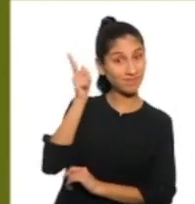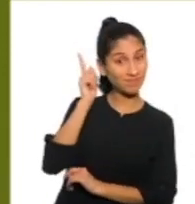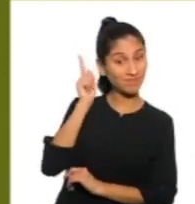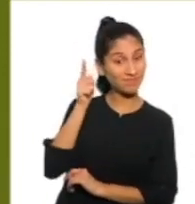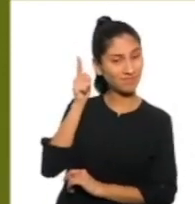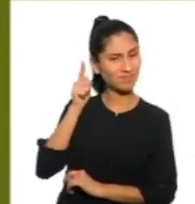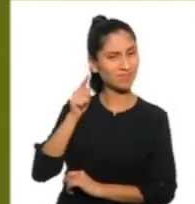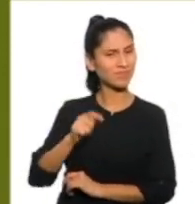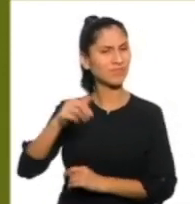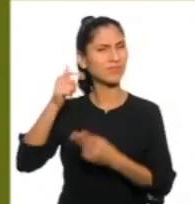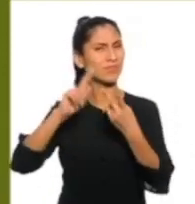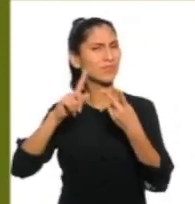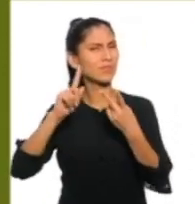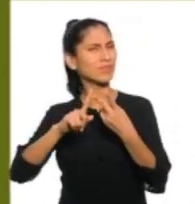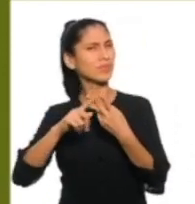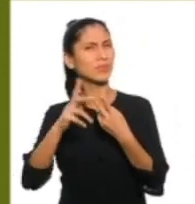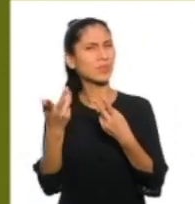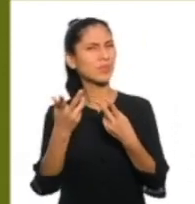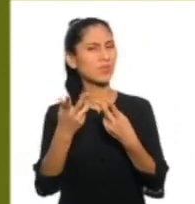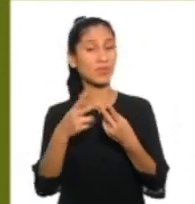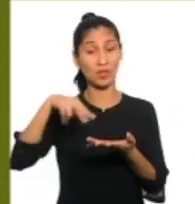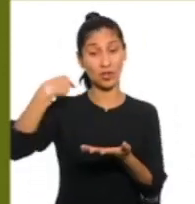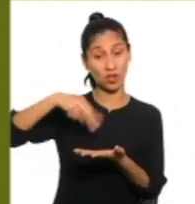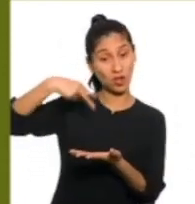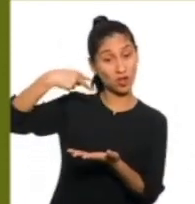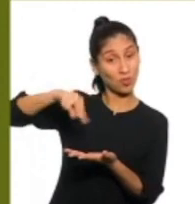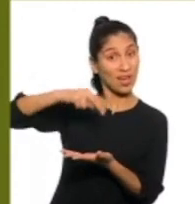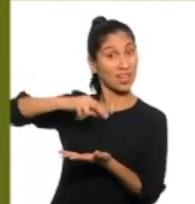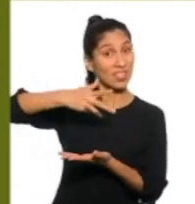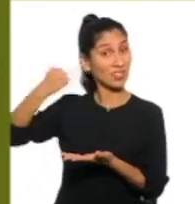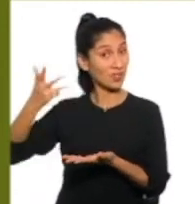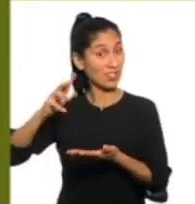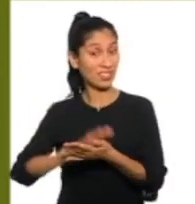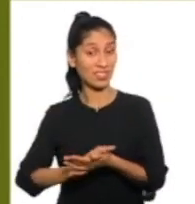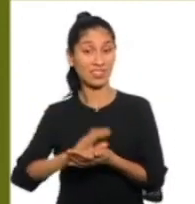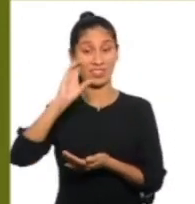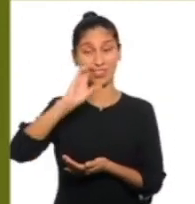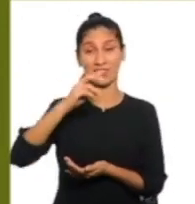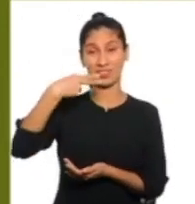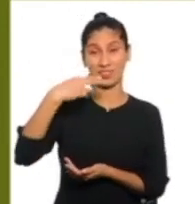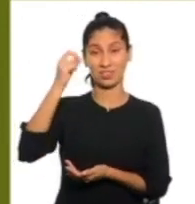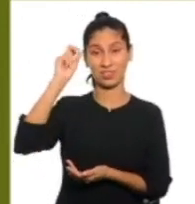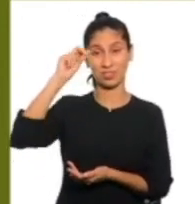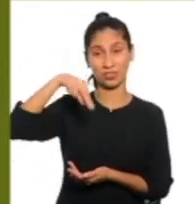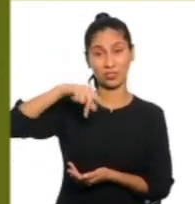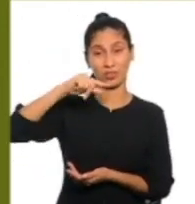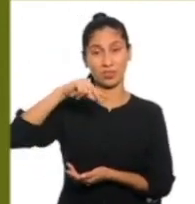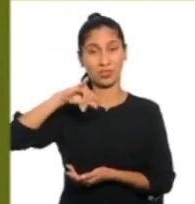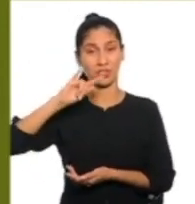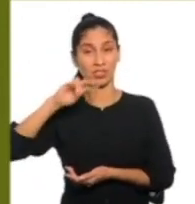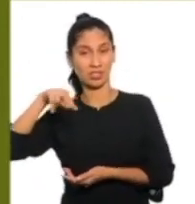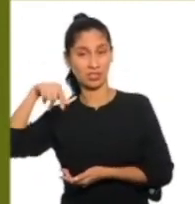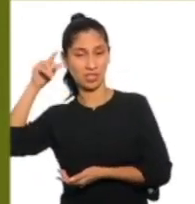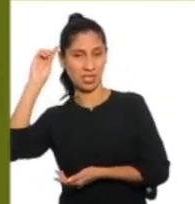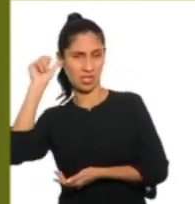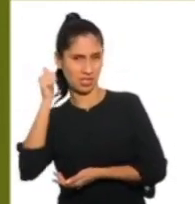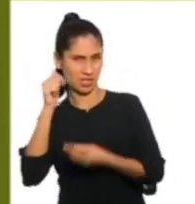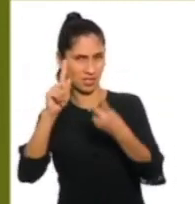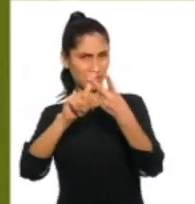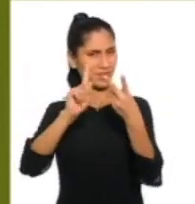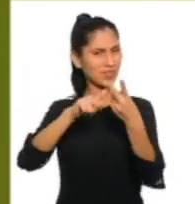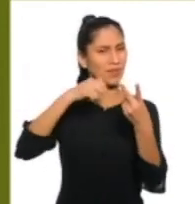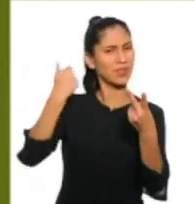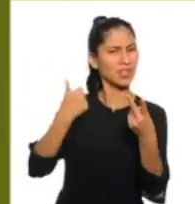En los bailes típicos está la chonguinada. También